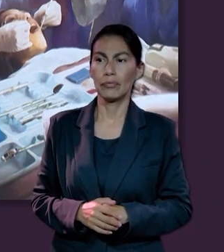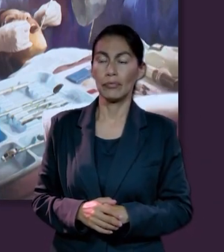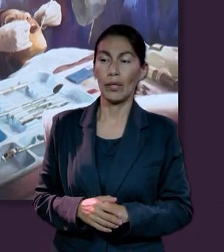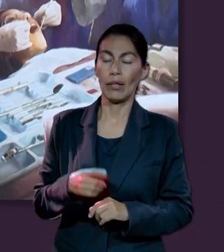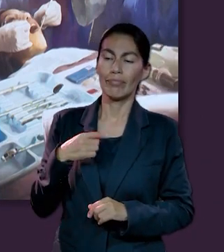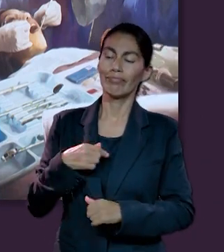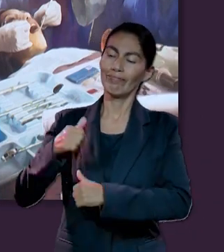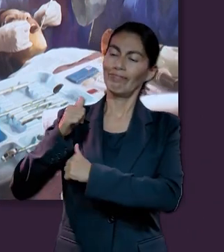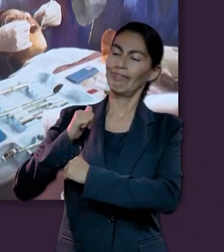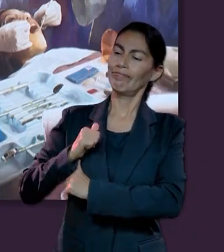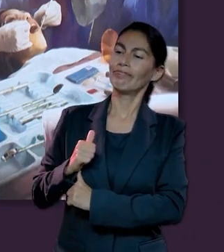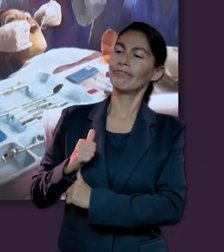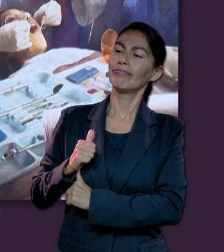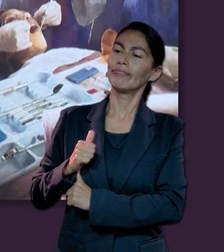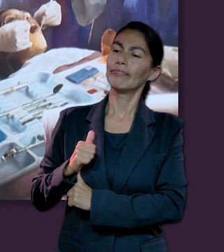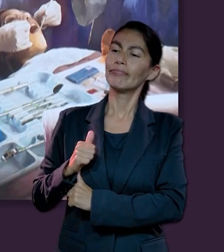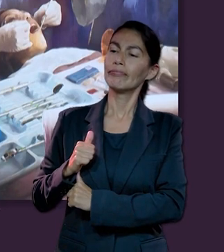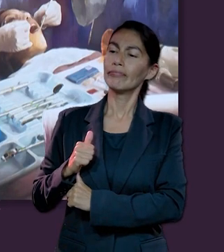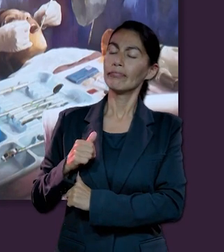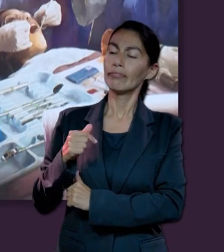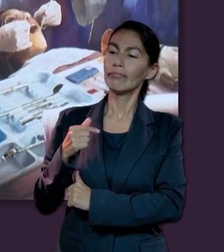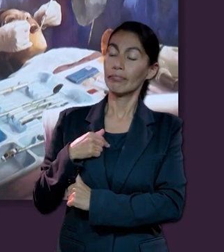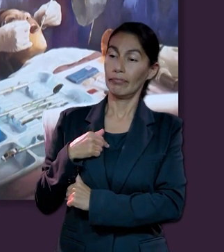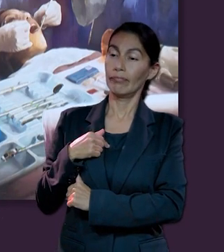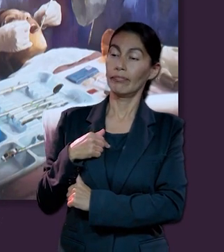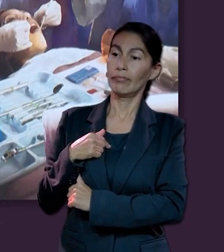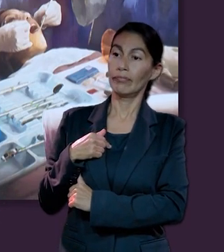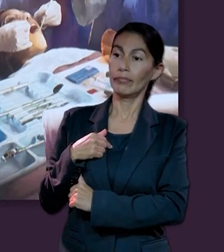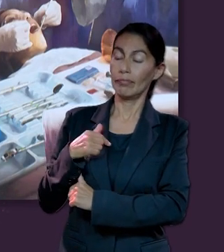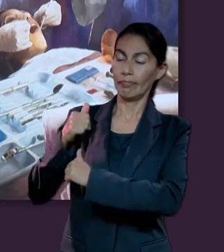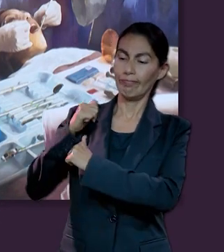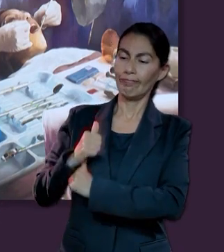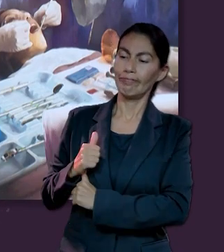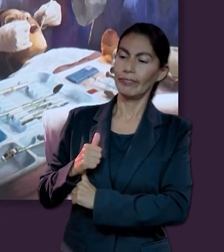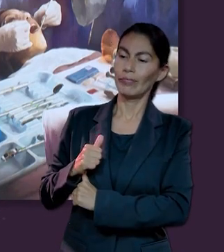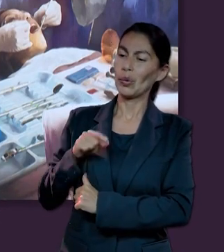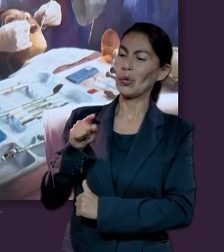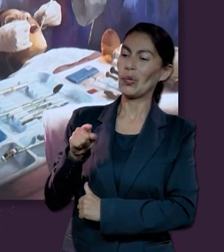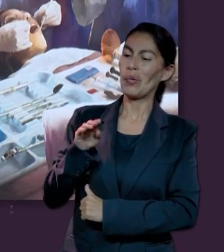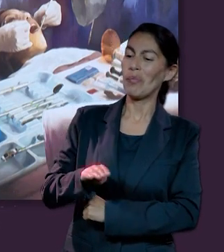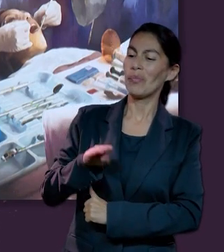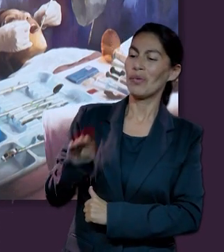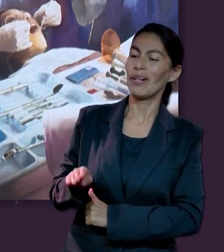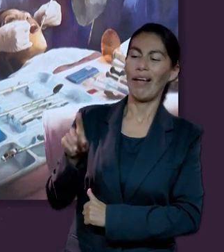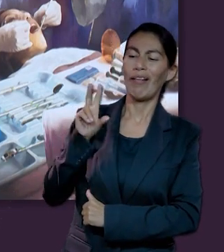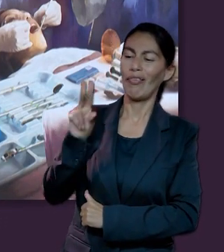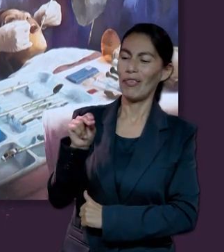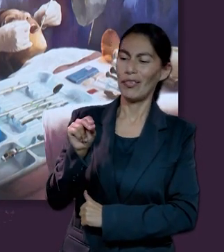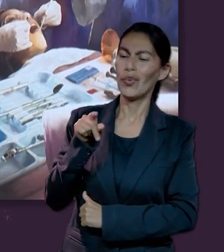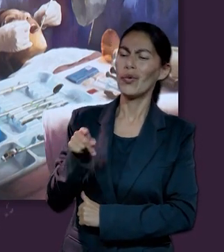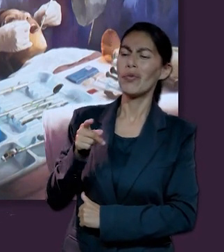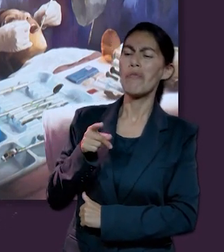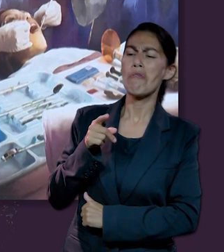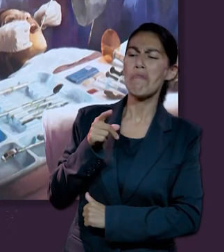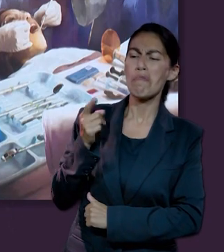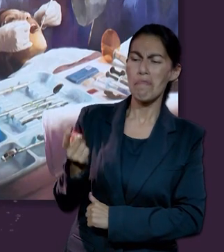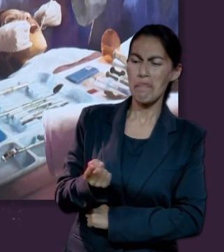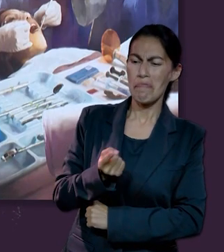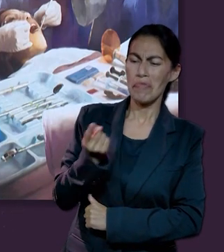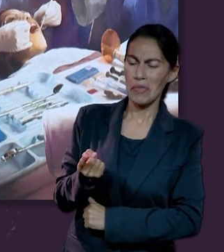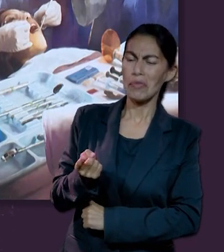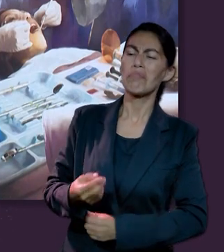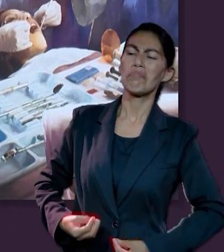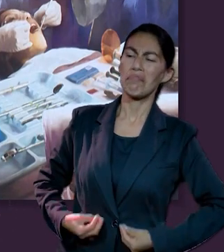e intenta darse un aire de autoridad diciendo categóricamente, no moriréis. Vosotros sois inmortales.